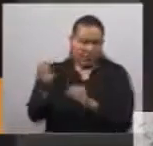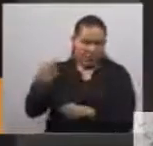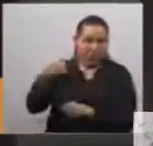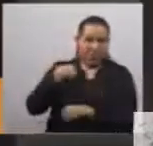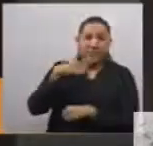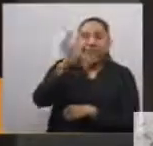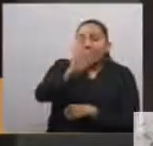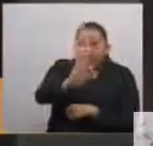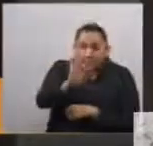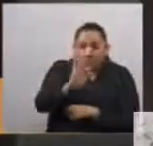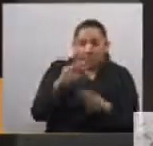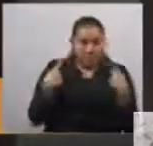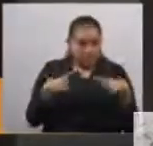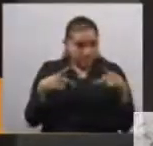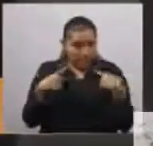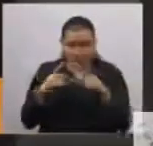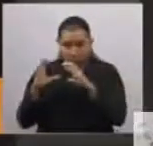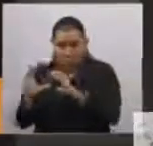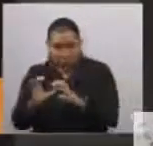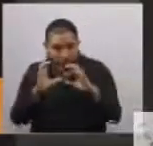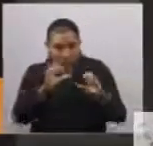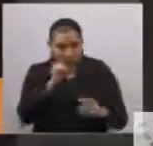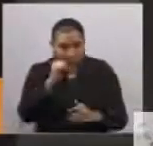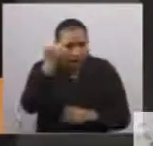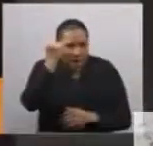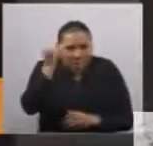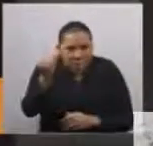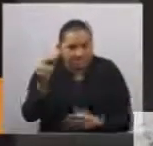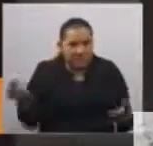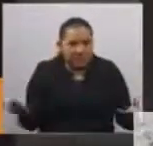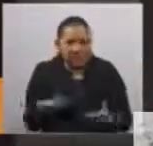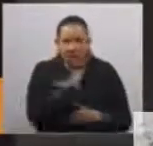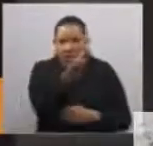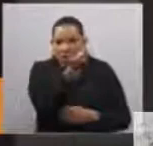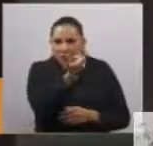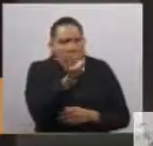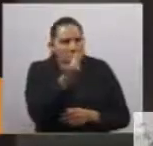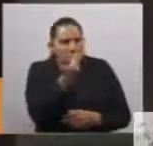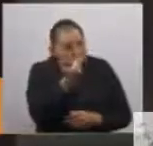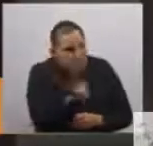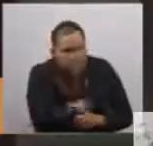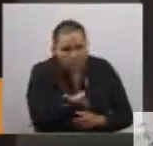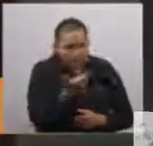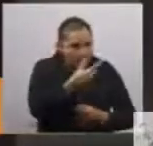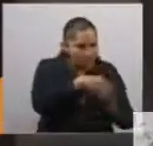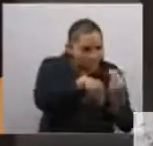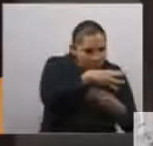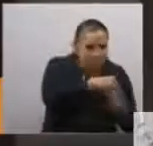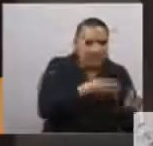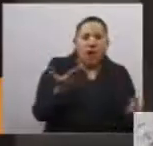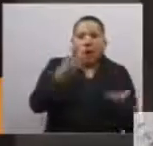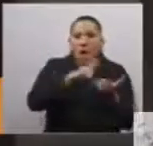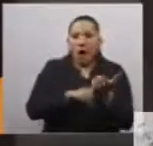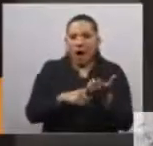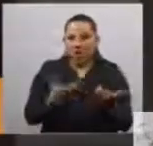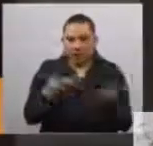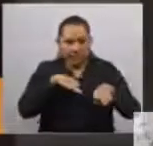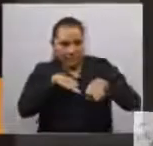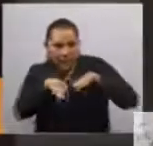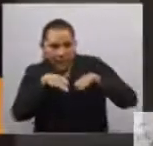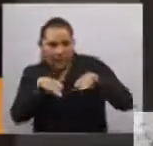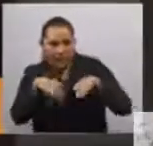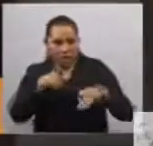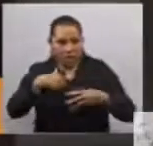no existiría la economía, el trabajo productivo y la vida misma. Y así lo ha